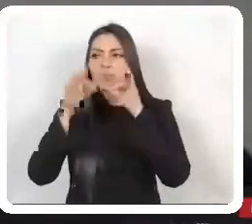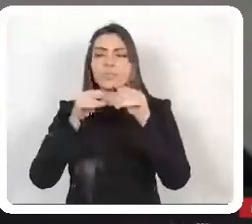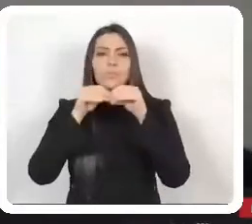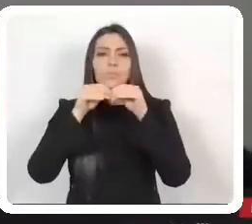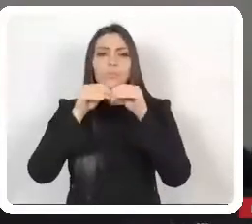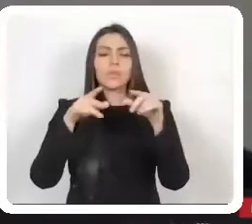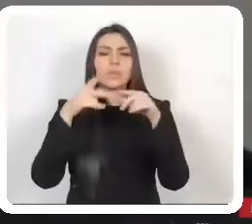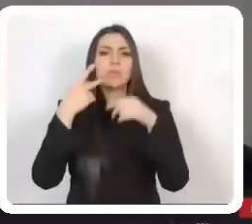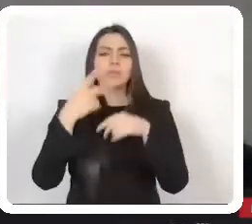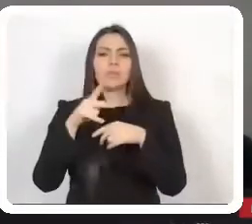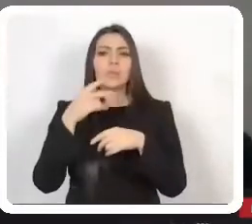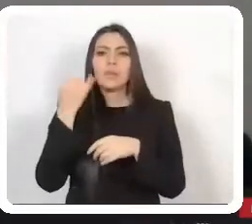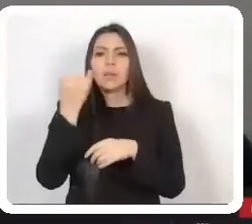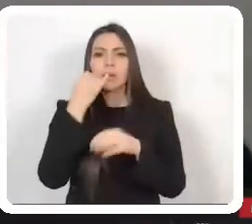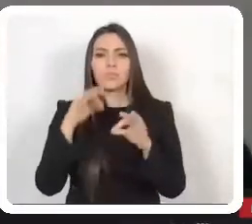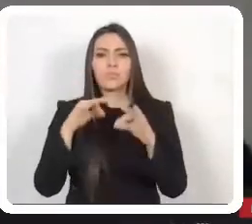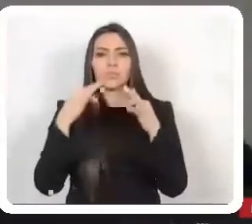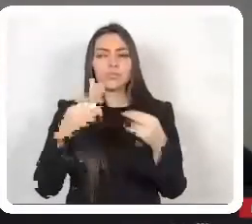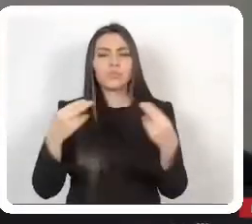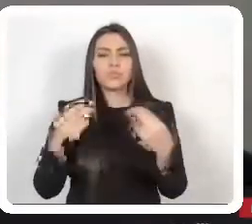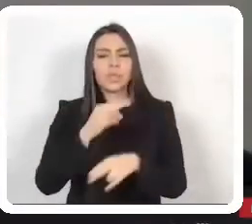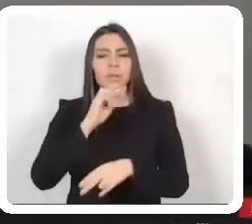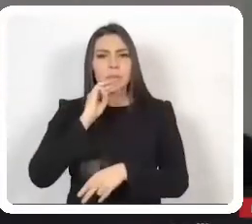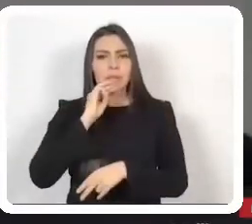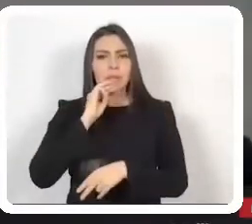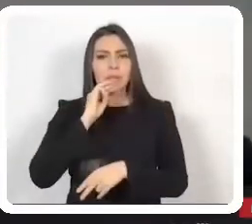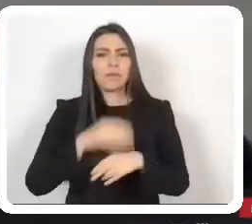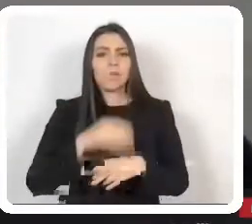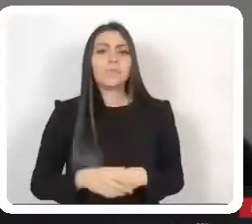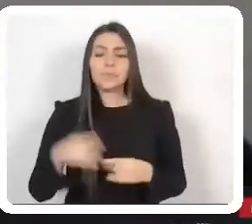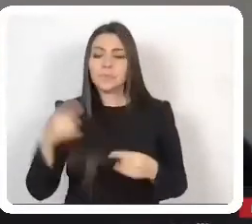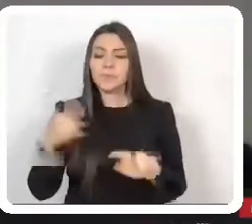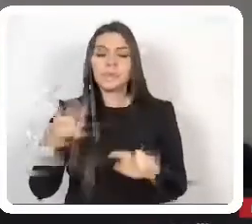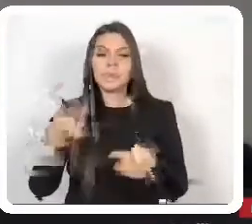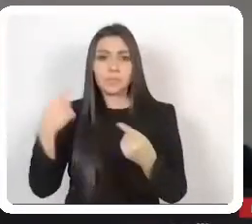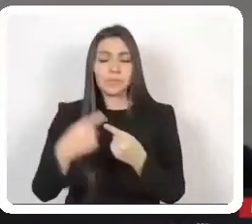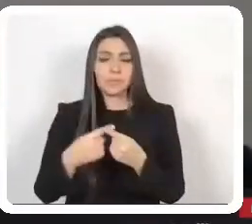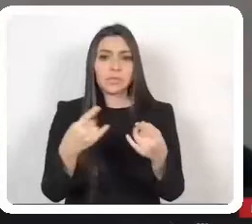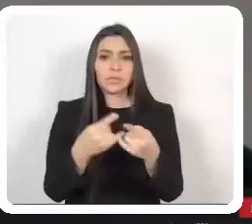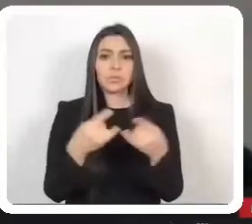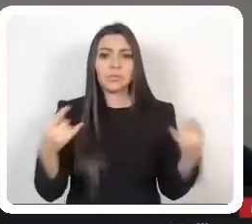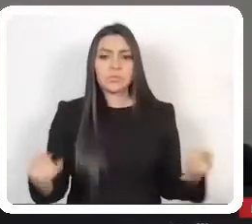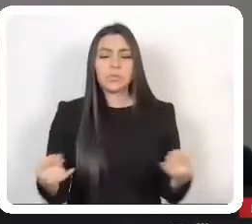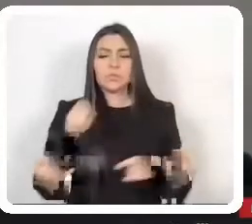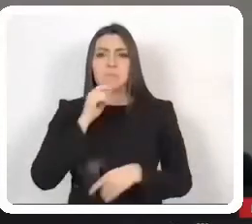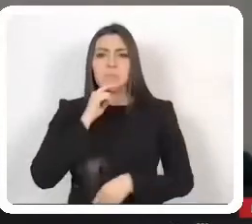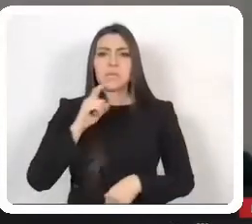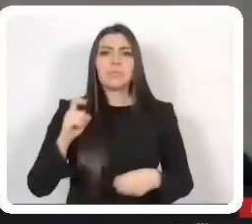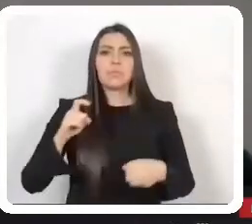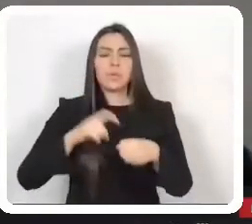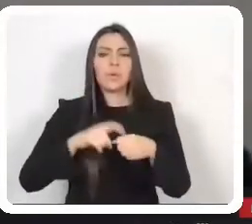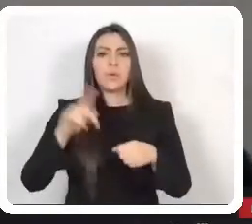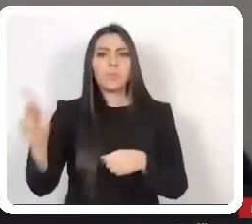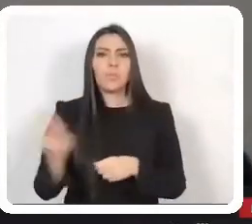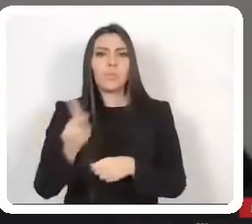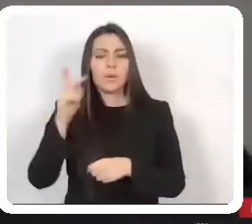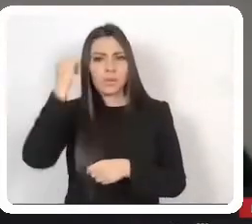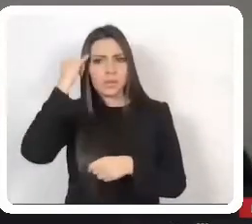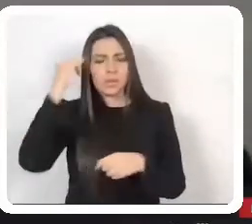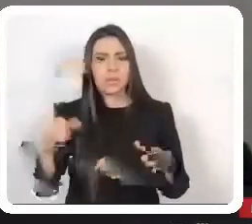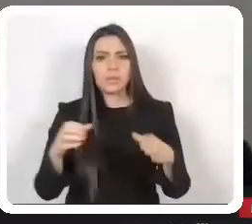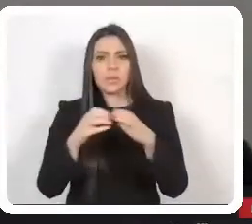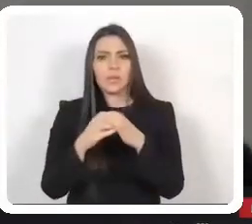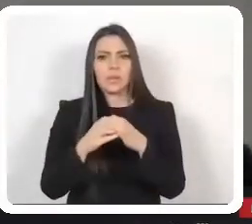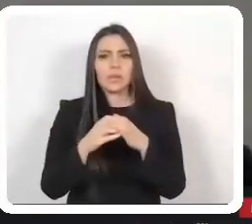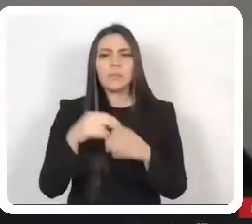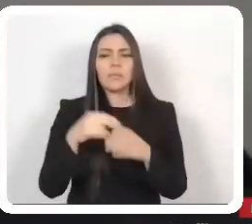lenguas maternas. A lo largo de la historia, estas se han asociado a los pueblos indígenas siendo consideradas como dialectos,